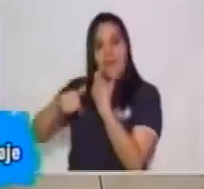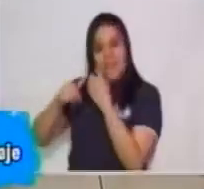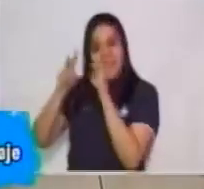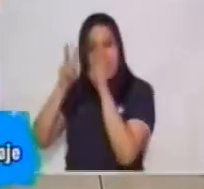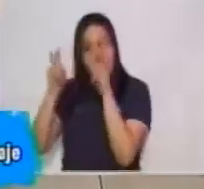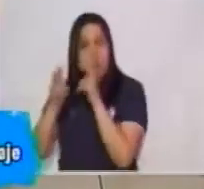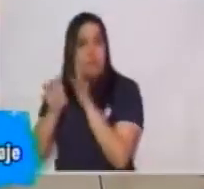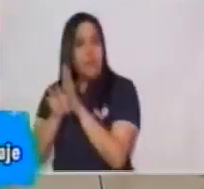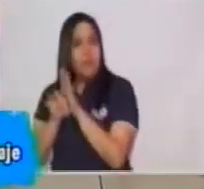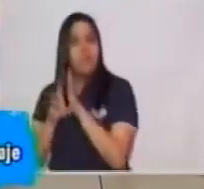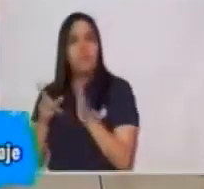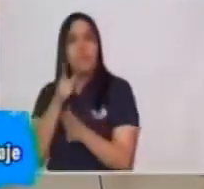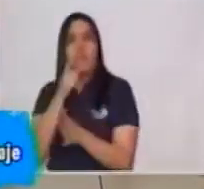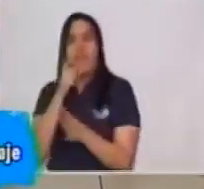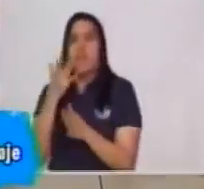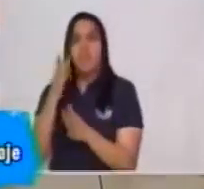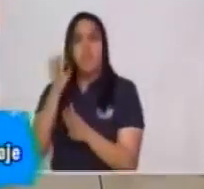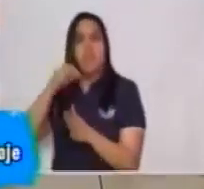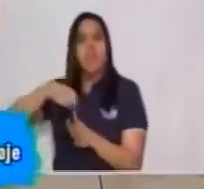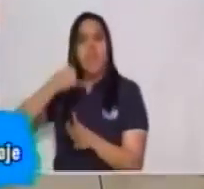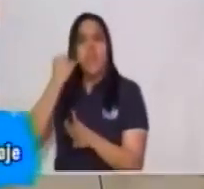desarrollando. ¿Quién es el emisor?